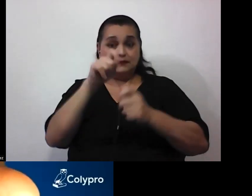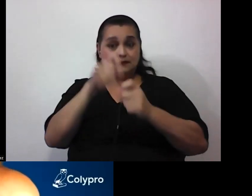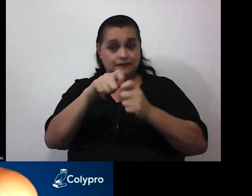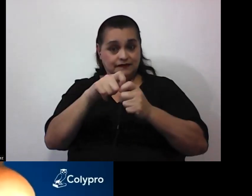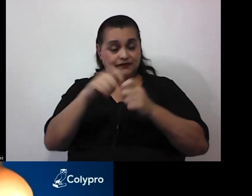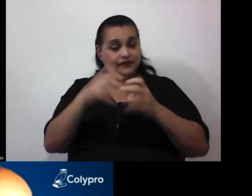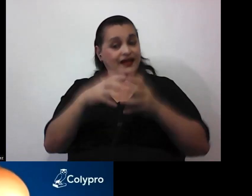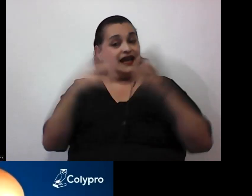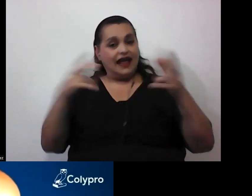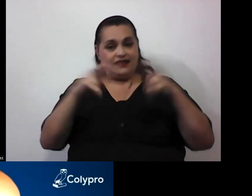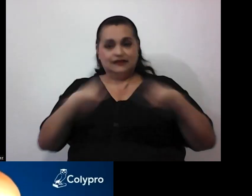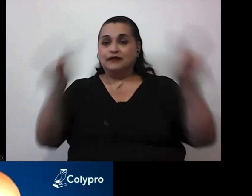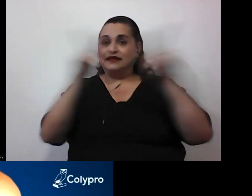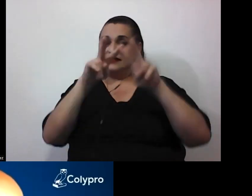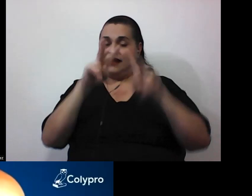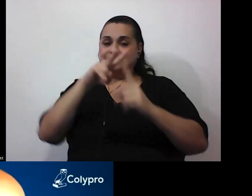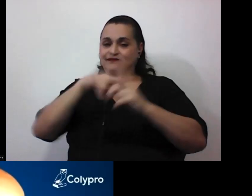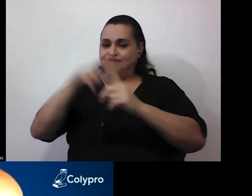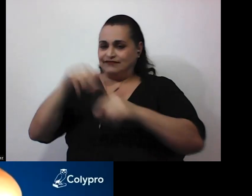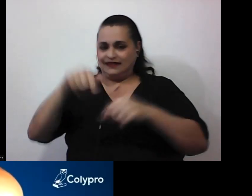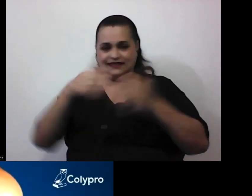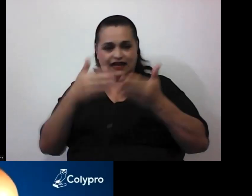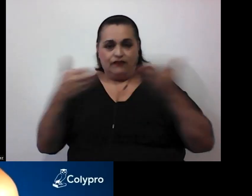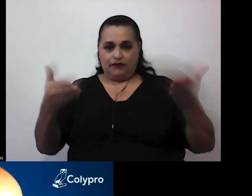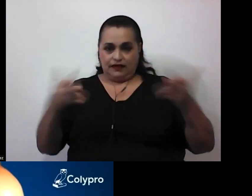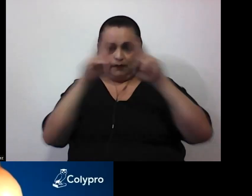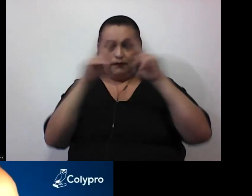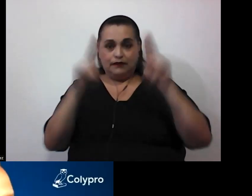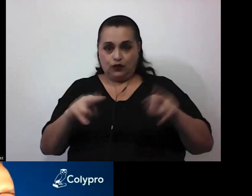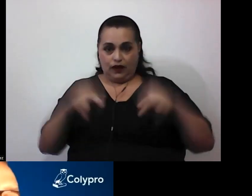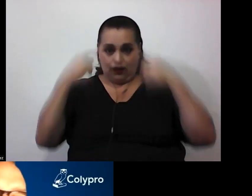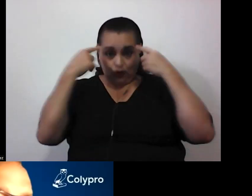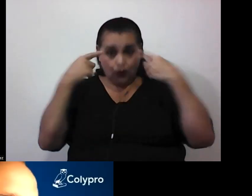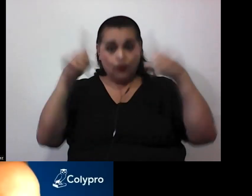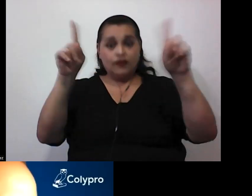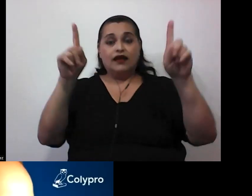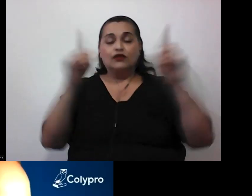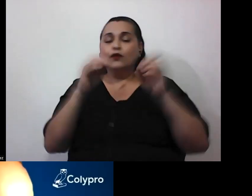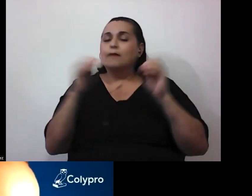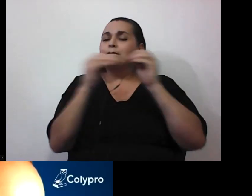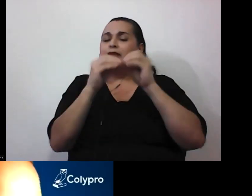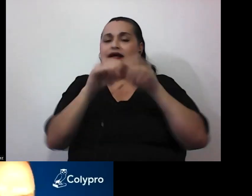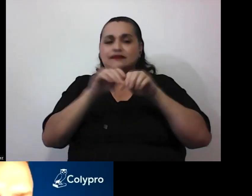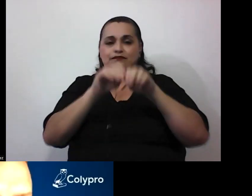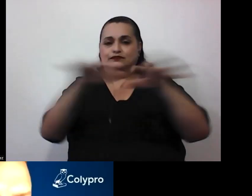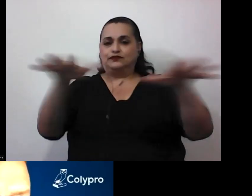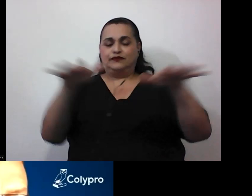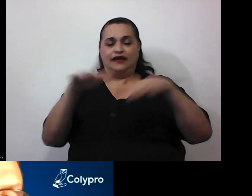grandes ventajas de la implementación de esta herramienta virtual, logrando así una mayor cobertura a nivel nacional.